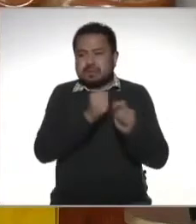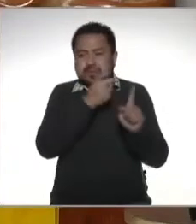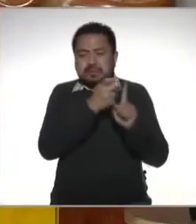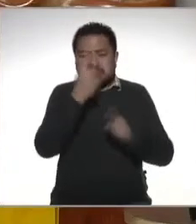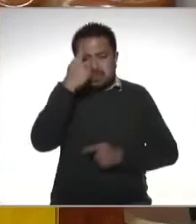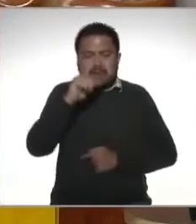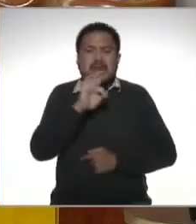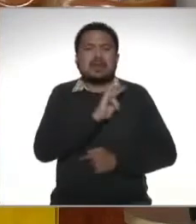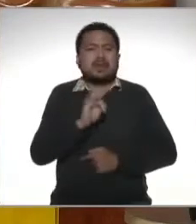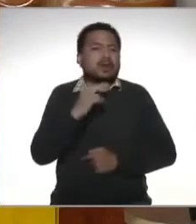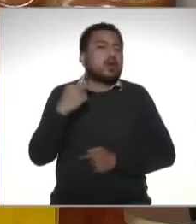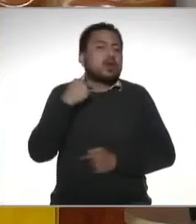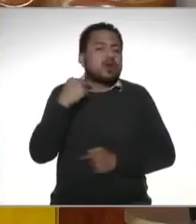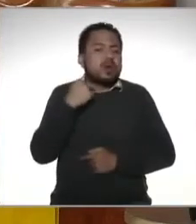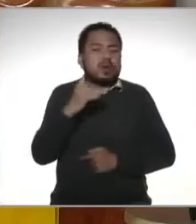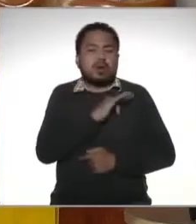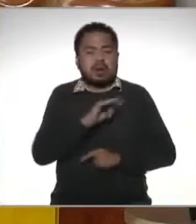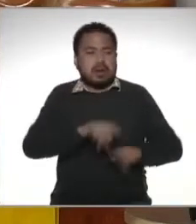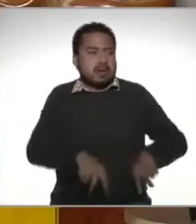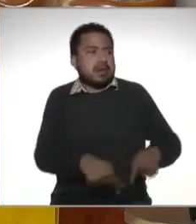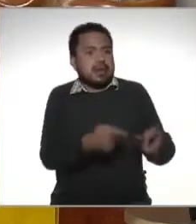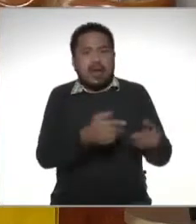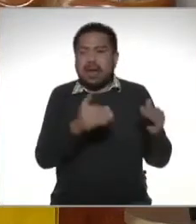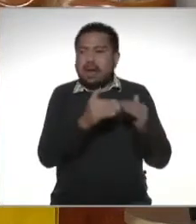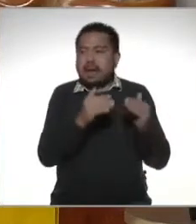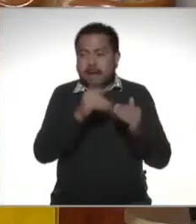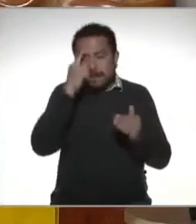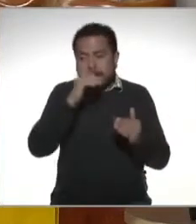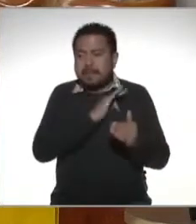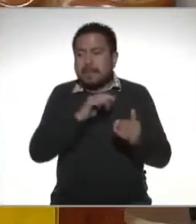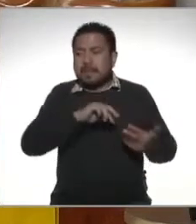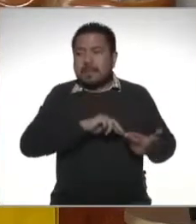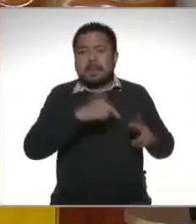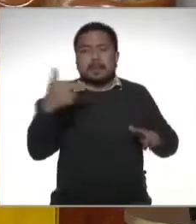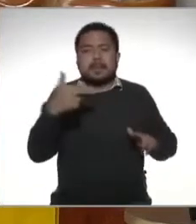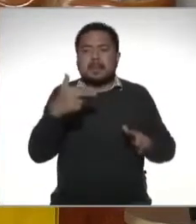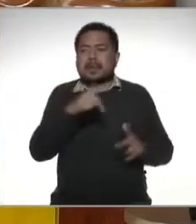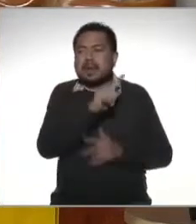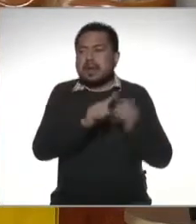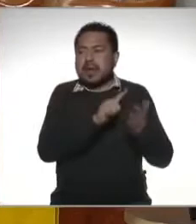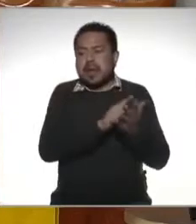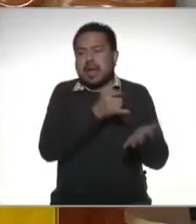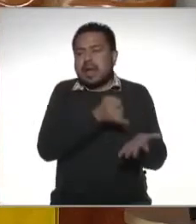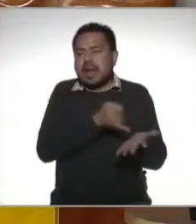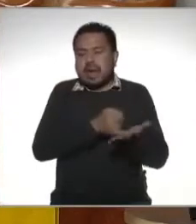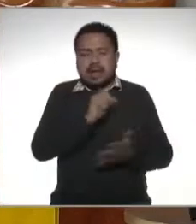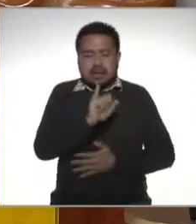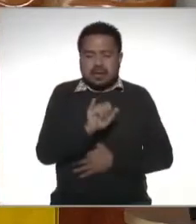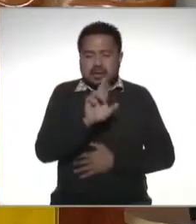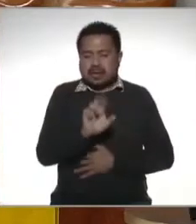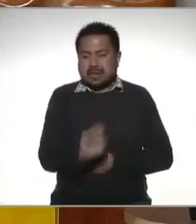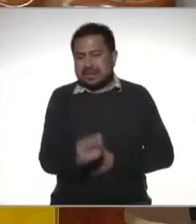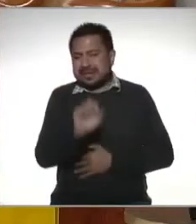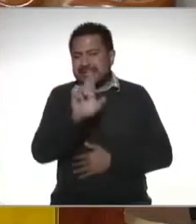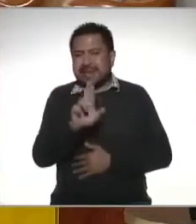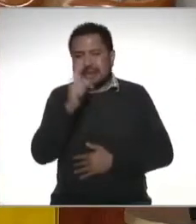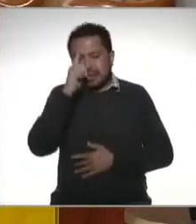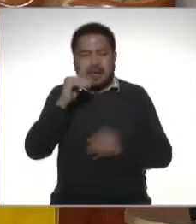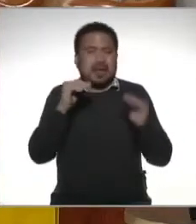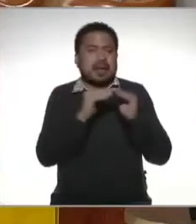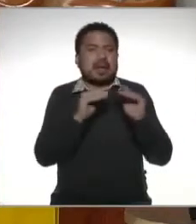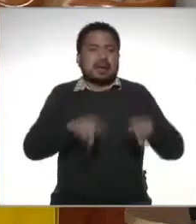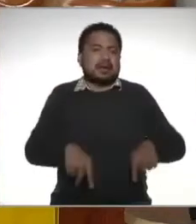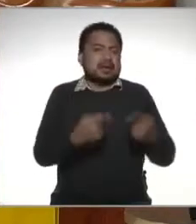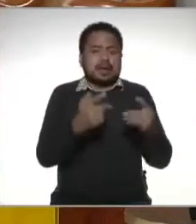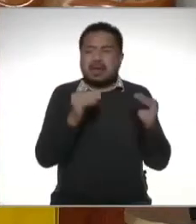pues para que el notario acredite que es casa habitación y le pueda aplicar la exención que prevé la ley del impuesto de la renta respecto de la venta de casa habitación